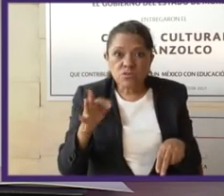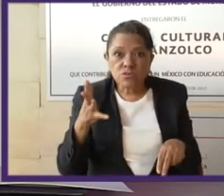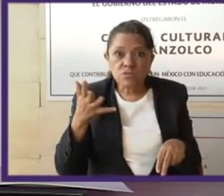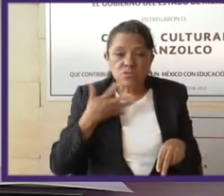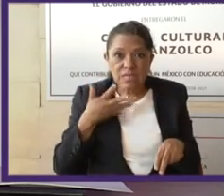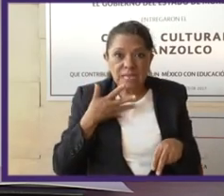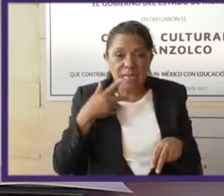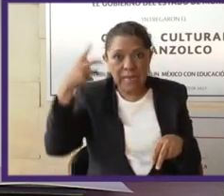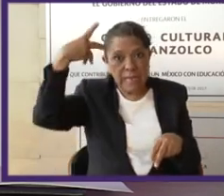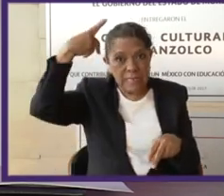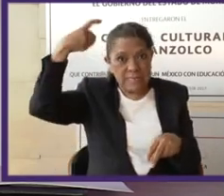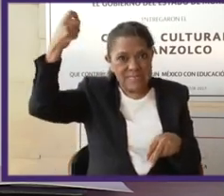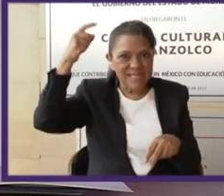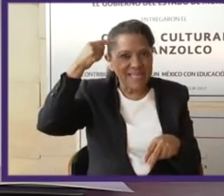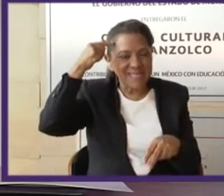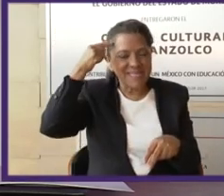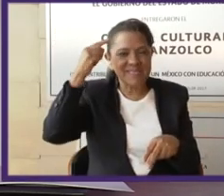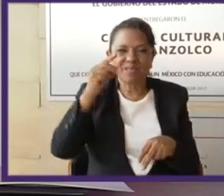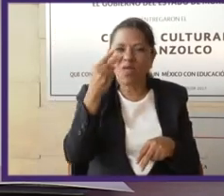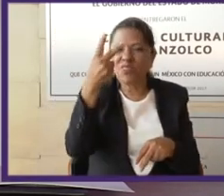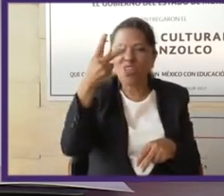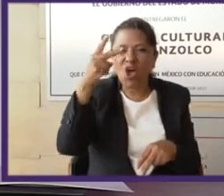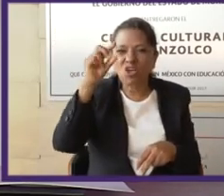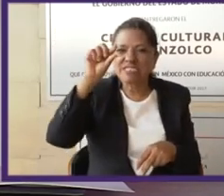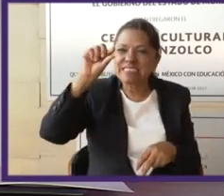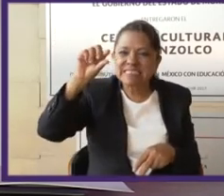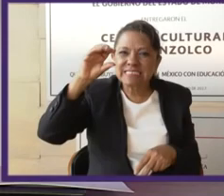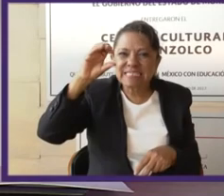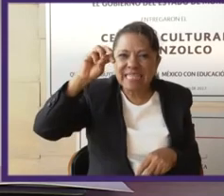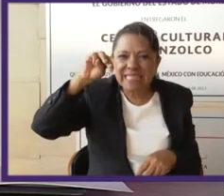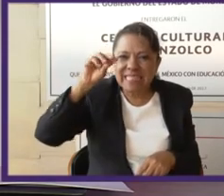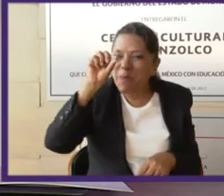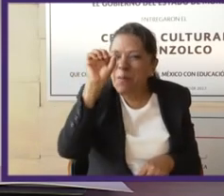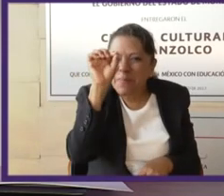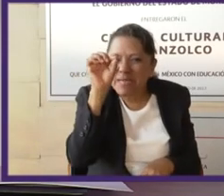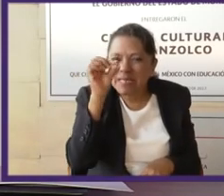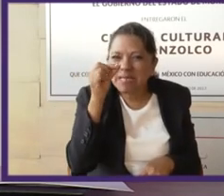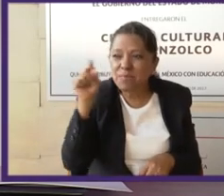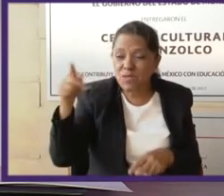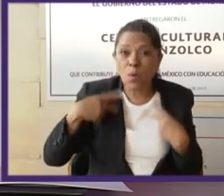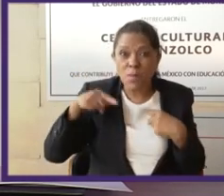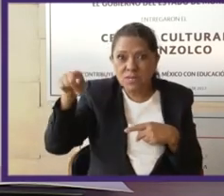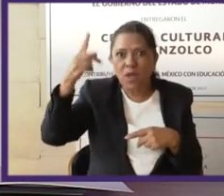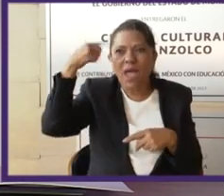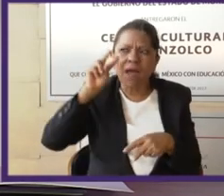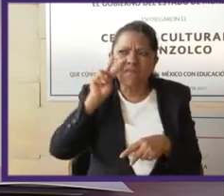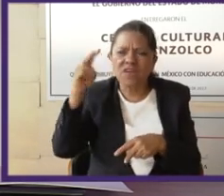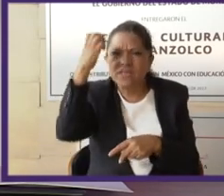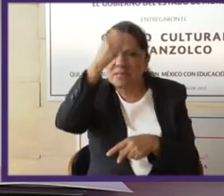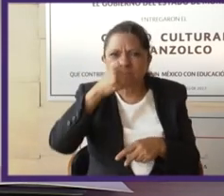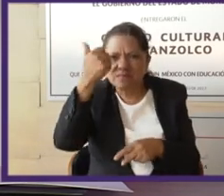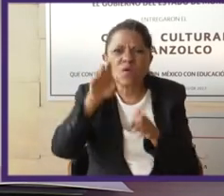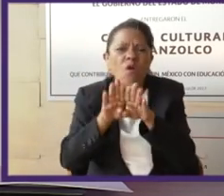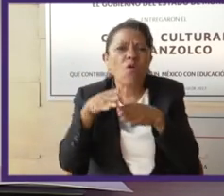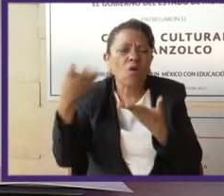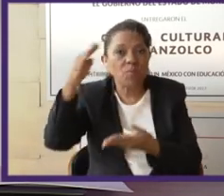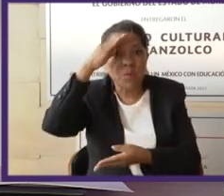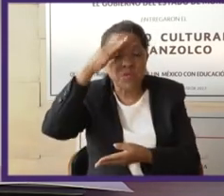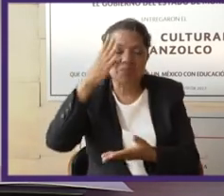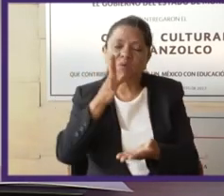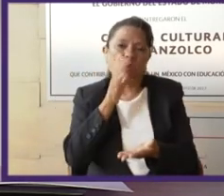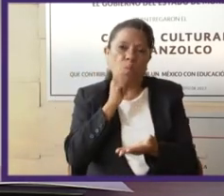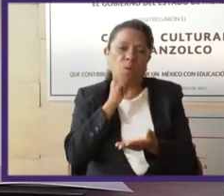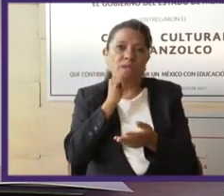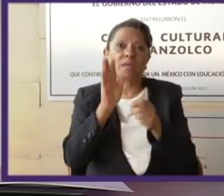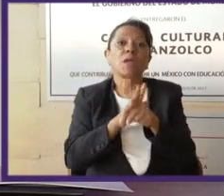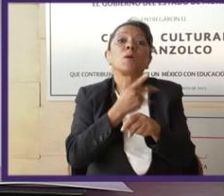persona? Entonces, no se puede. Entonces, la gente piensa, actúa, se calla o dice. Entonces, en ese sentido creo que